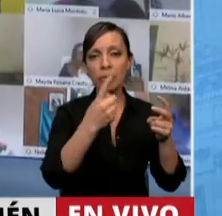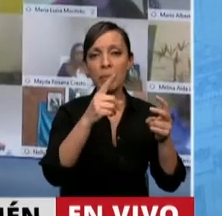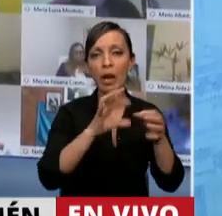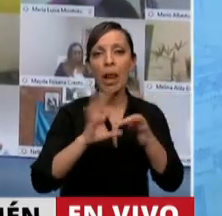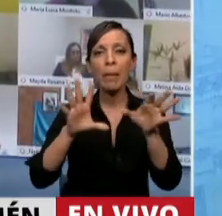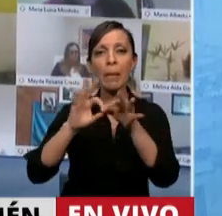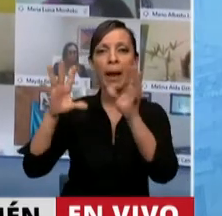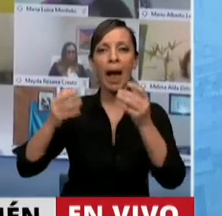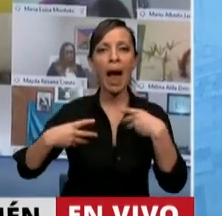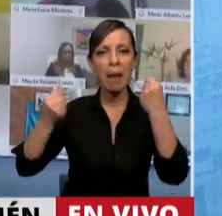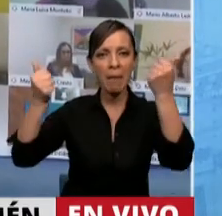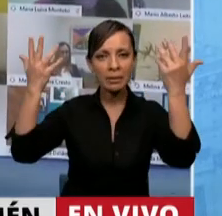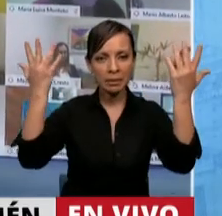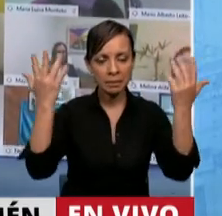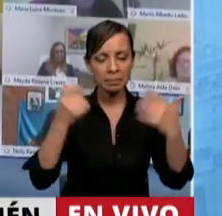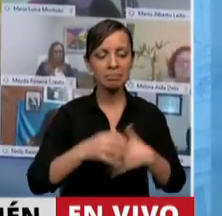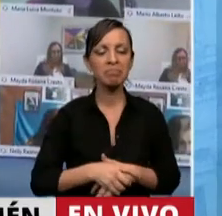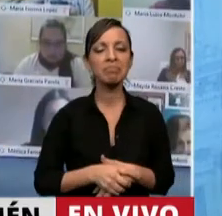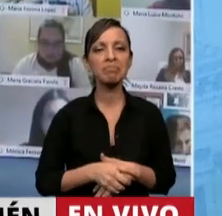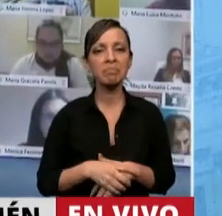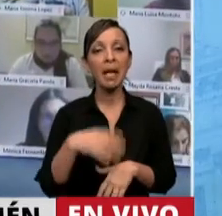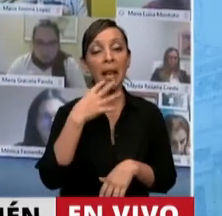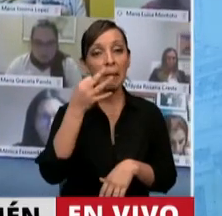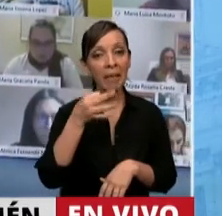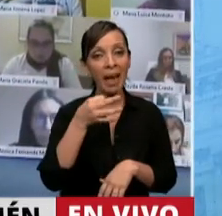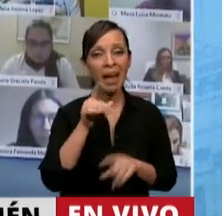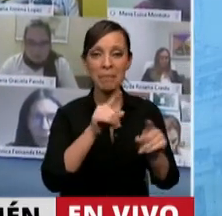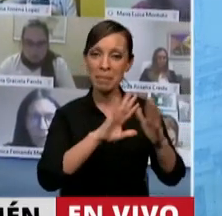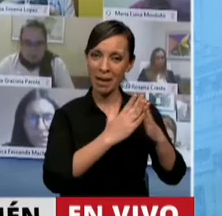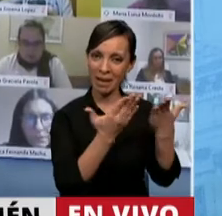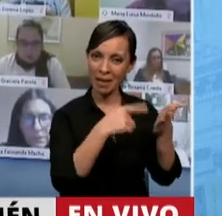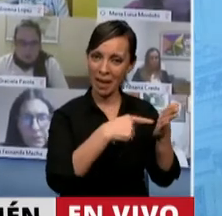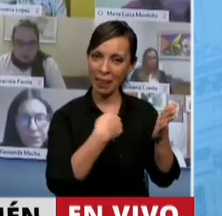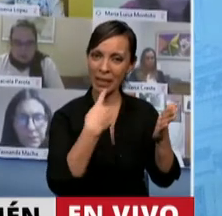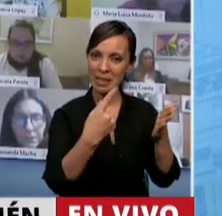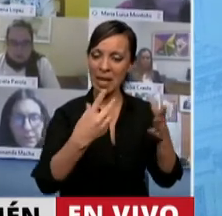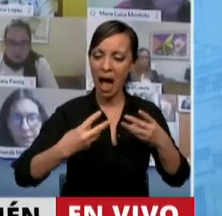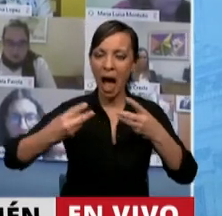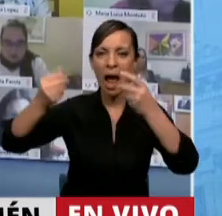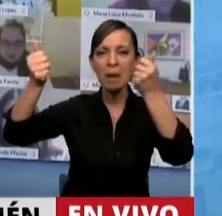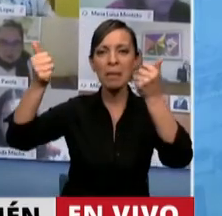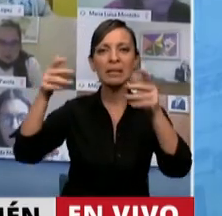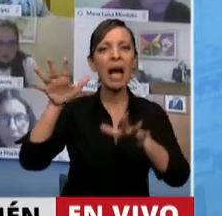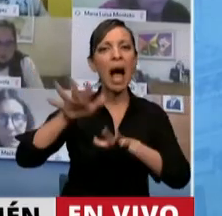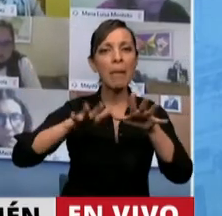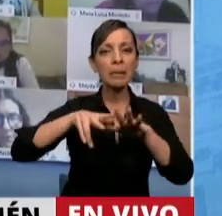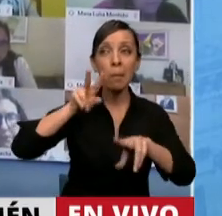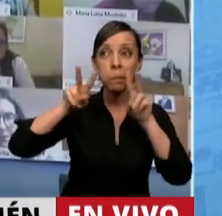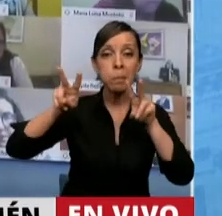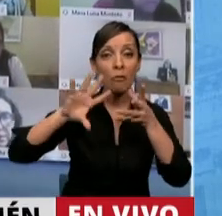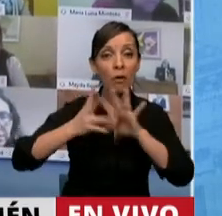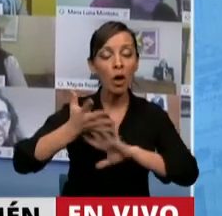verdad que esas almas, como decía Camus, a veces suele ser un espectáculo horroroso.